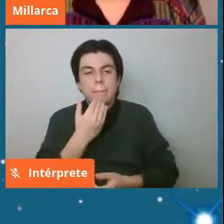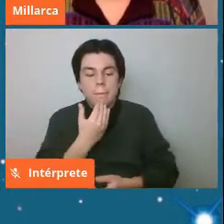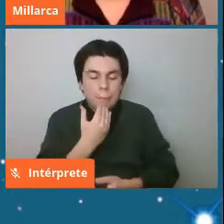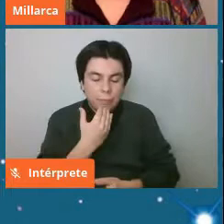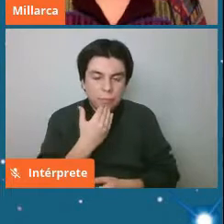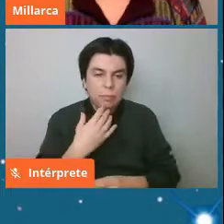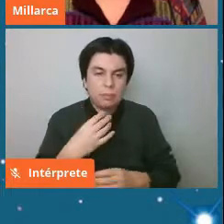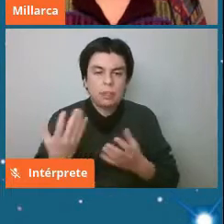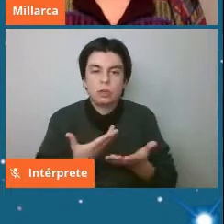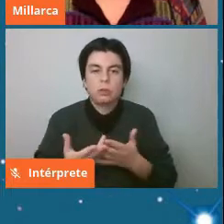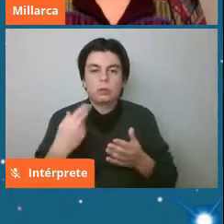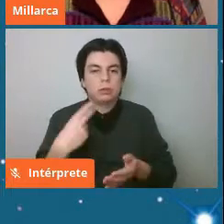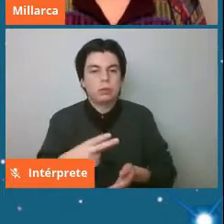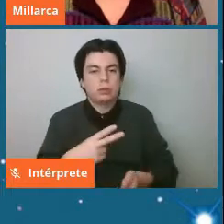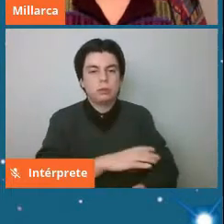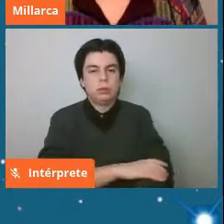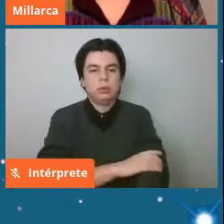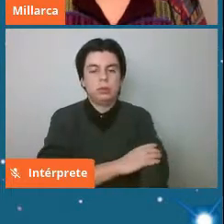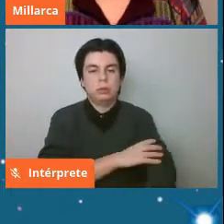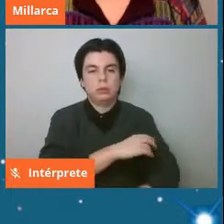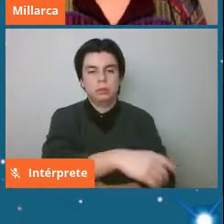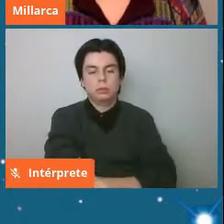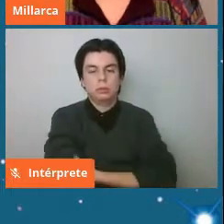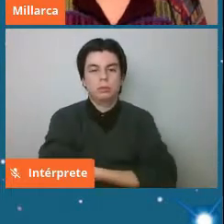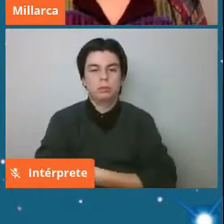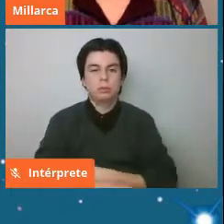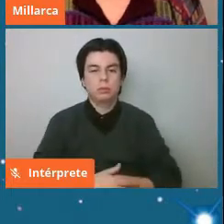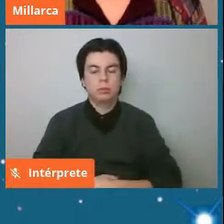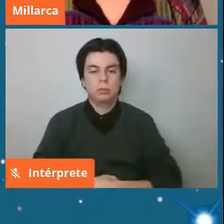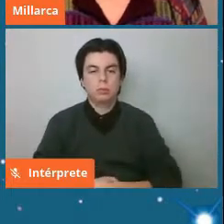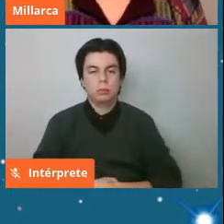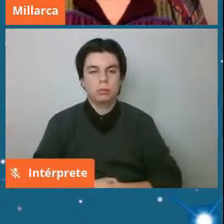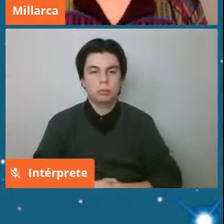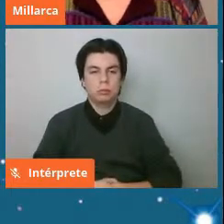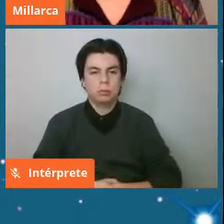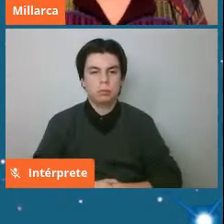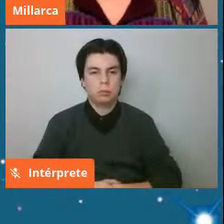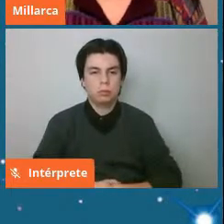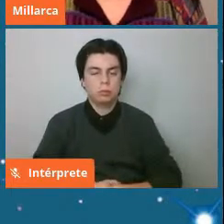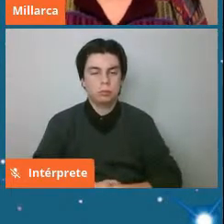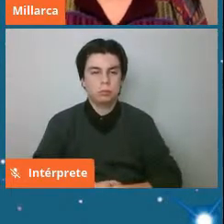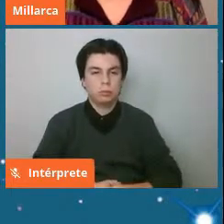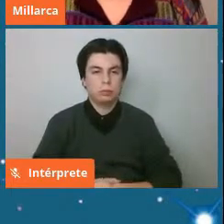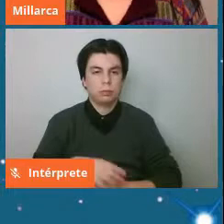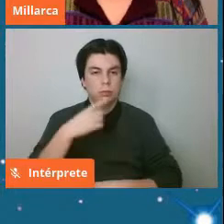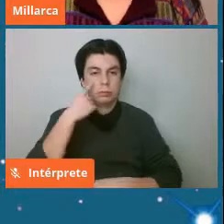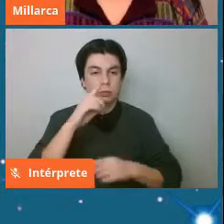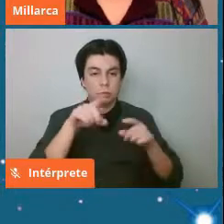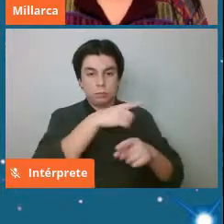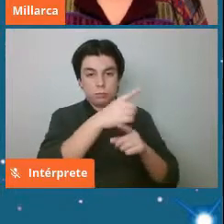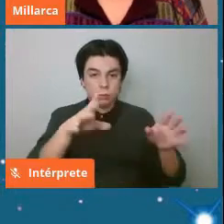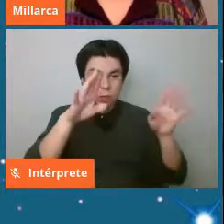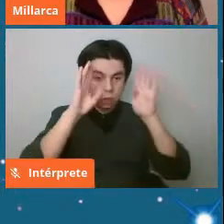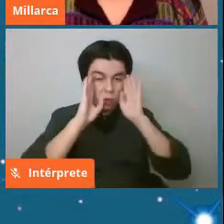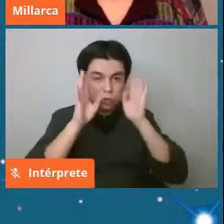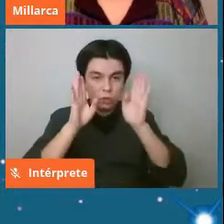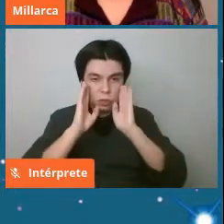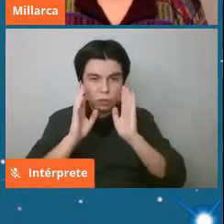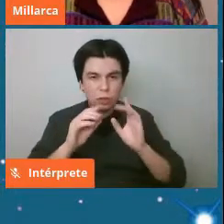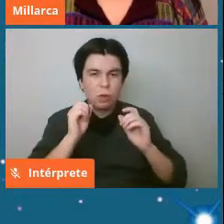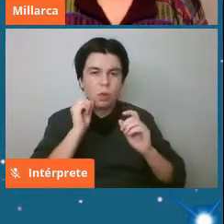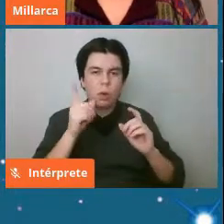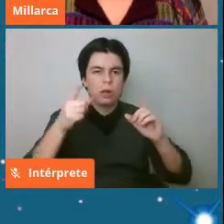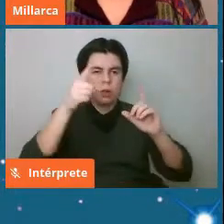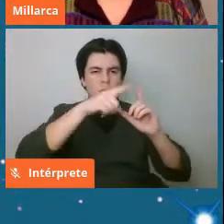flujo de material entonces ahí están los meteoritos y acá a los que están concentrados ¿cuál de ustedes